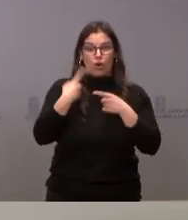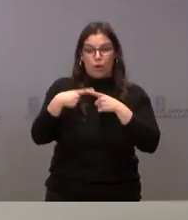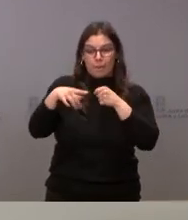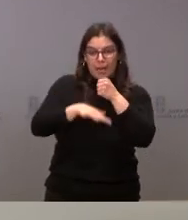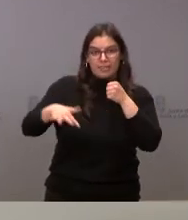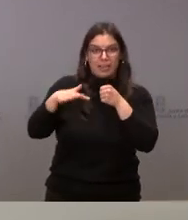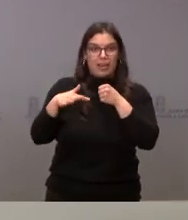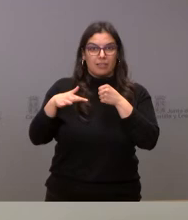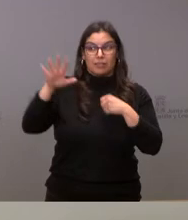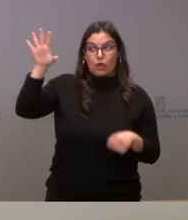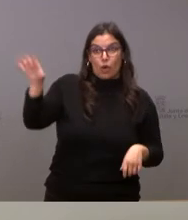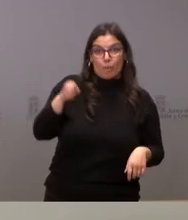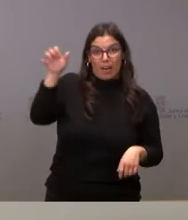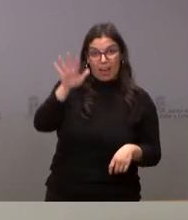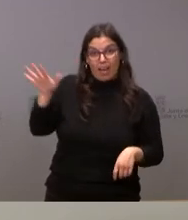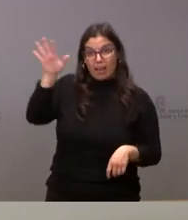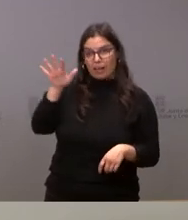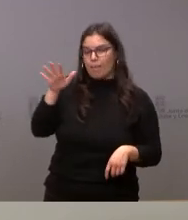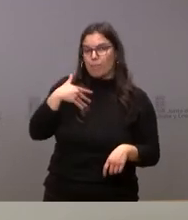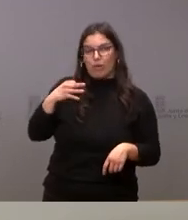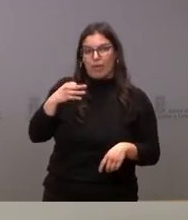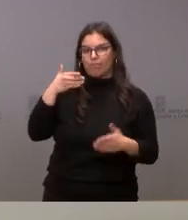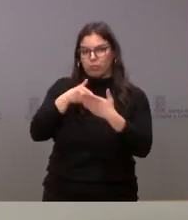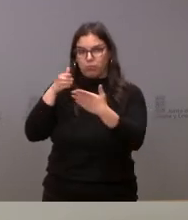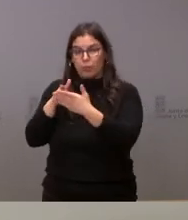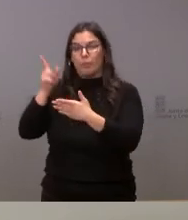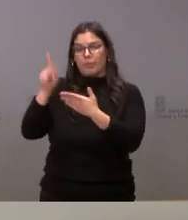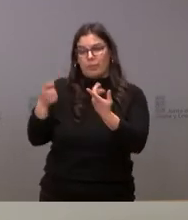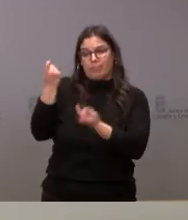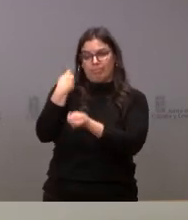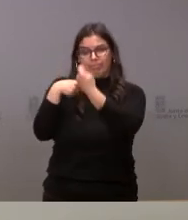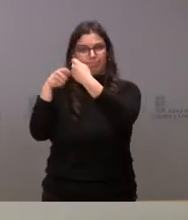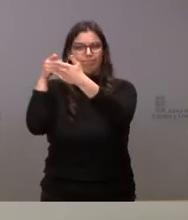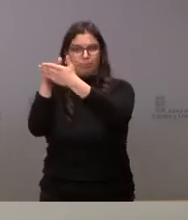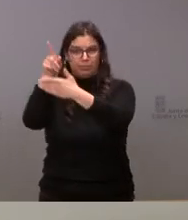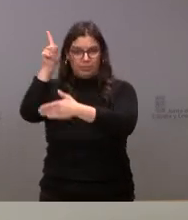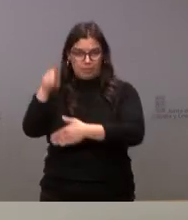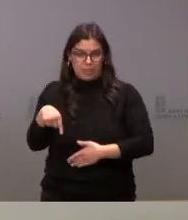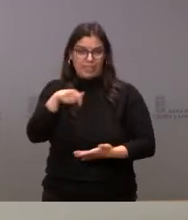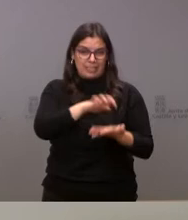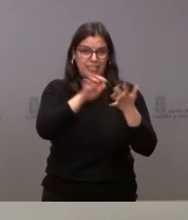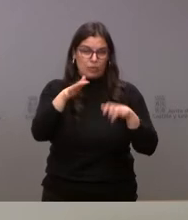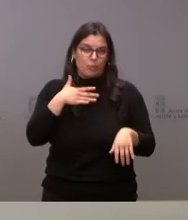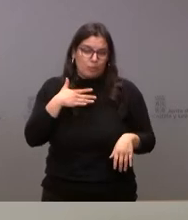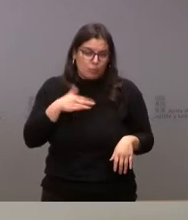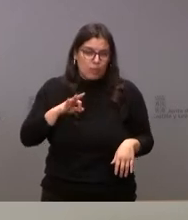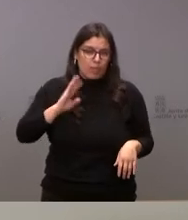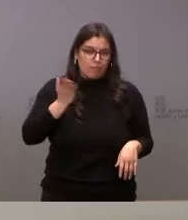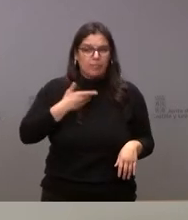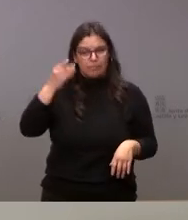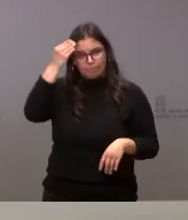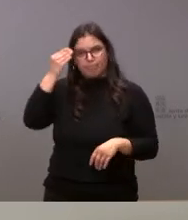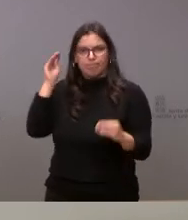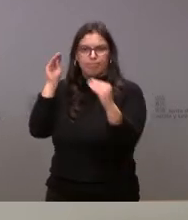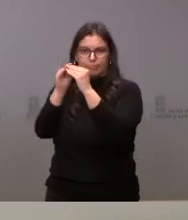esa área geográfica, como la capacidad de exportación que era creciente y que estábamos teniendo desde Castilla y León. Y, por tanto, sí, nosotros coincidimos con esa